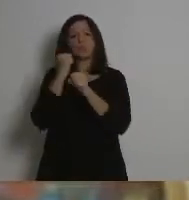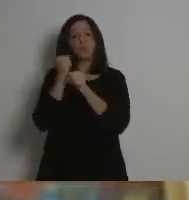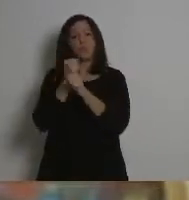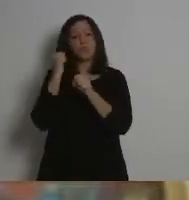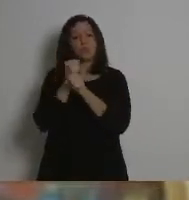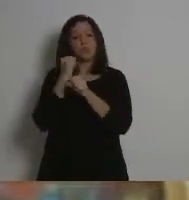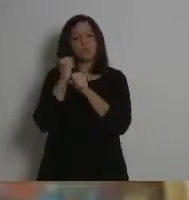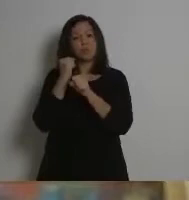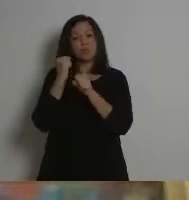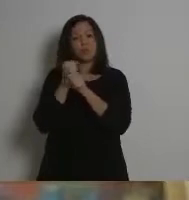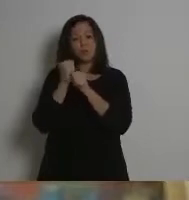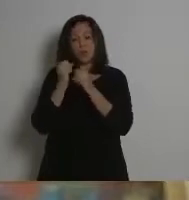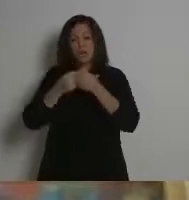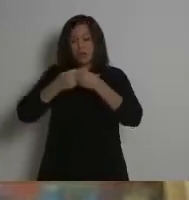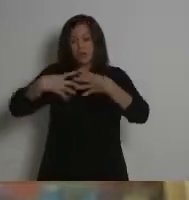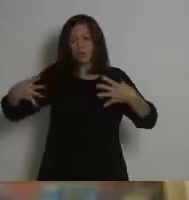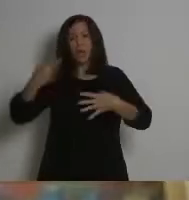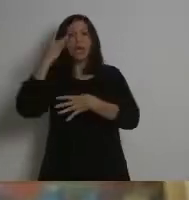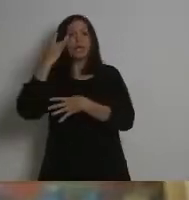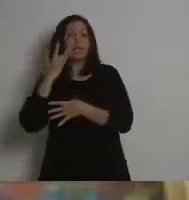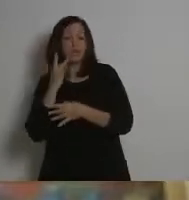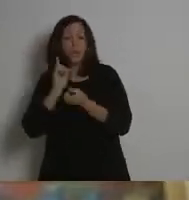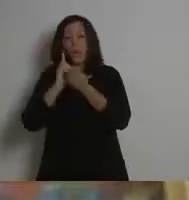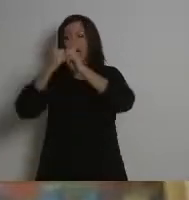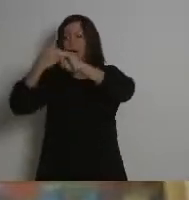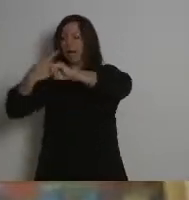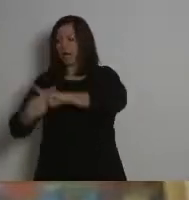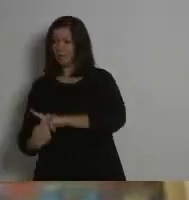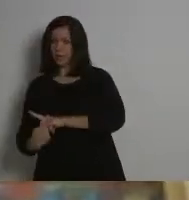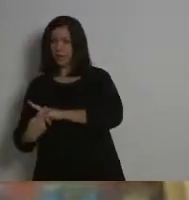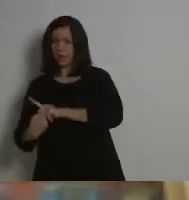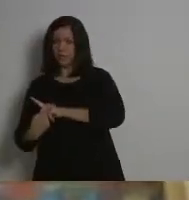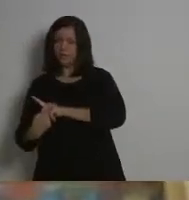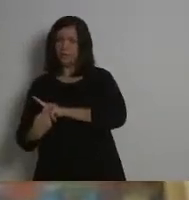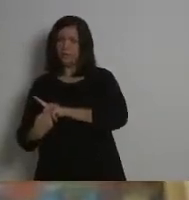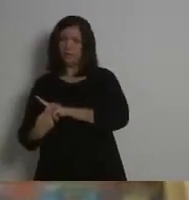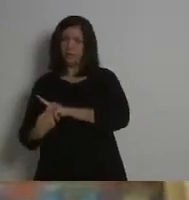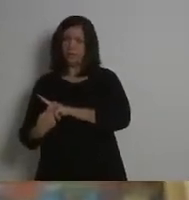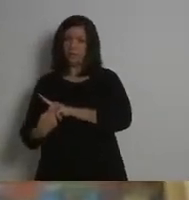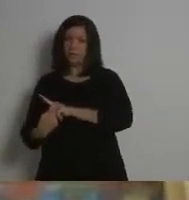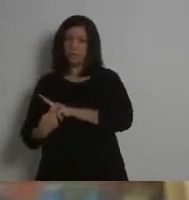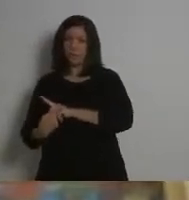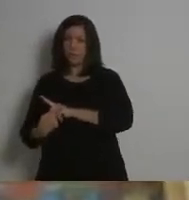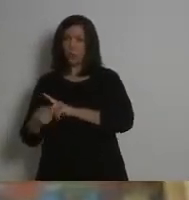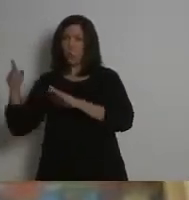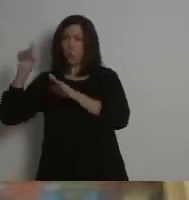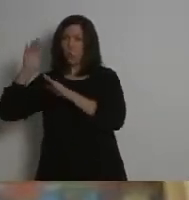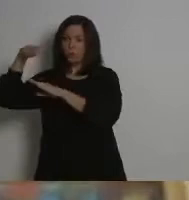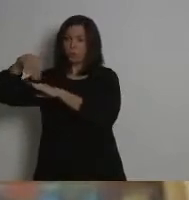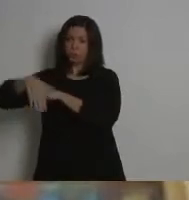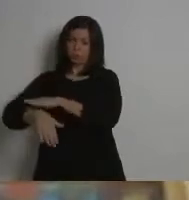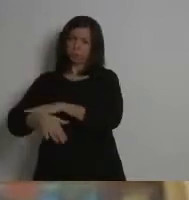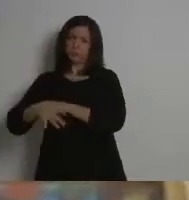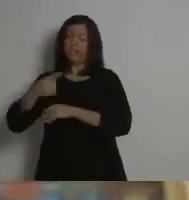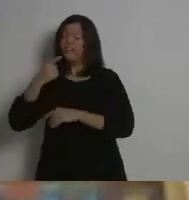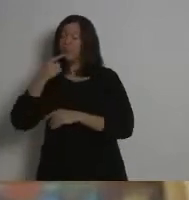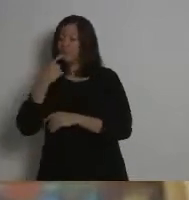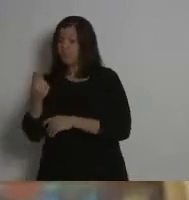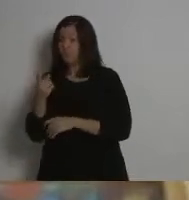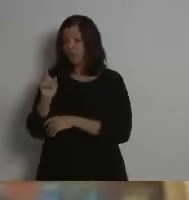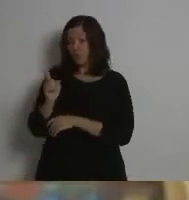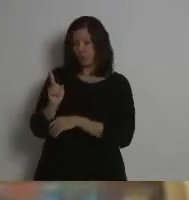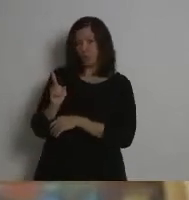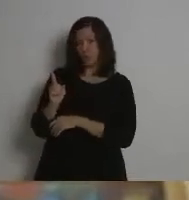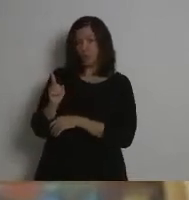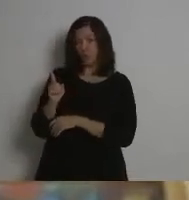energéticamente neto pasaba a ser energéticamente deficitario. Tampoco les dijeron que todos esos